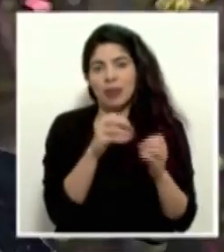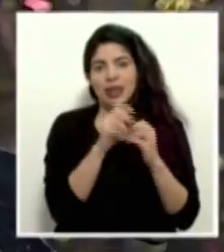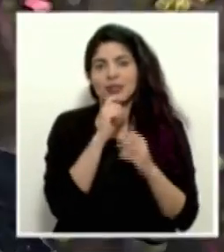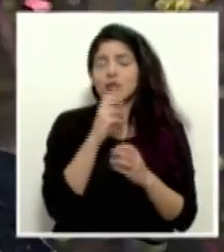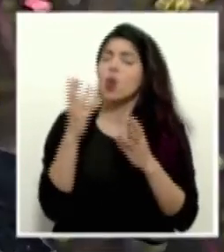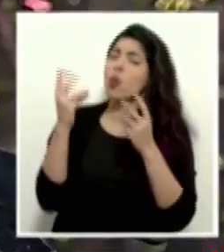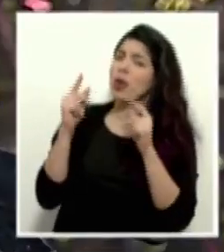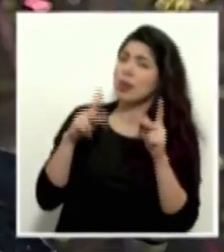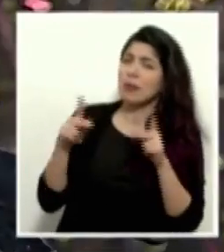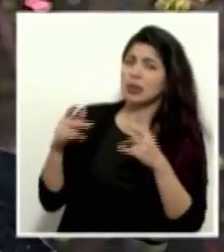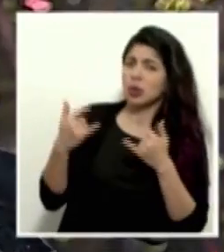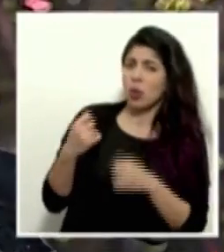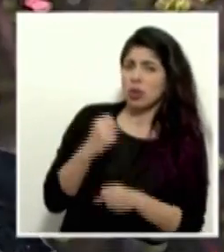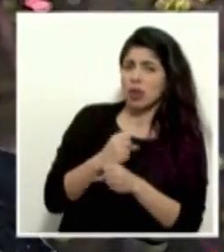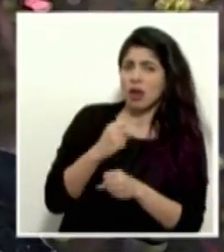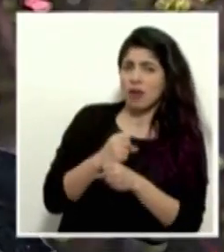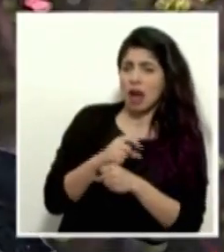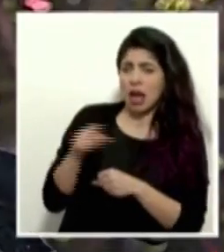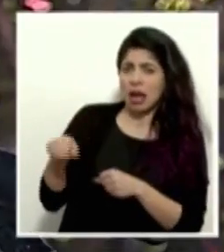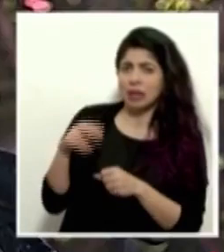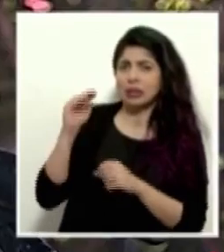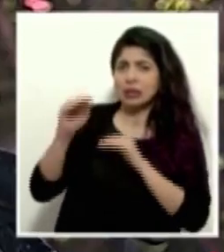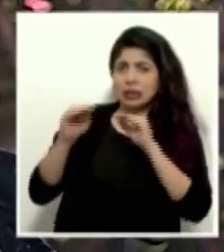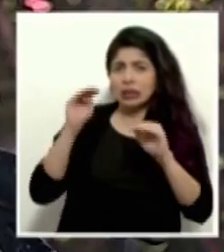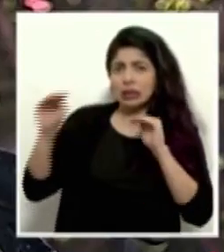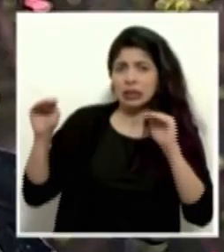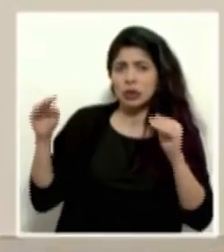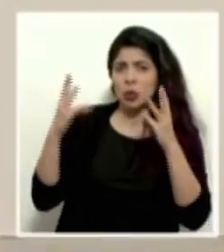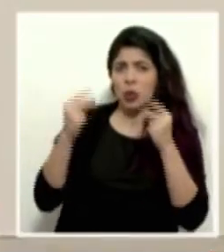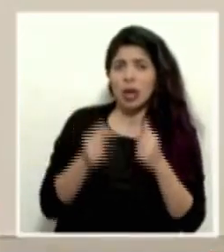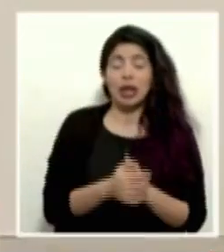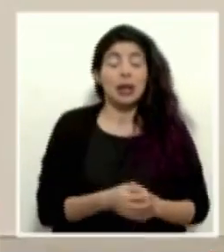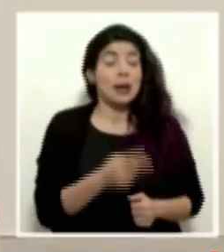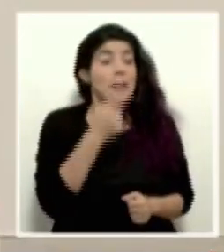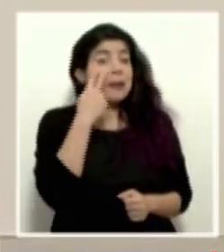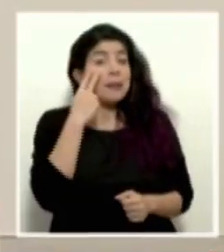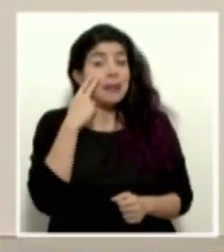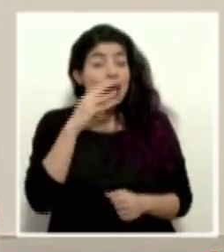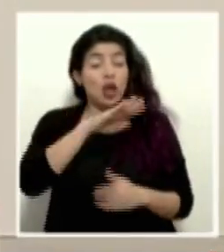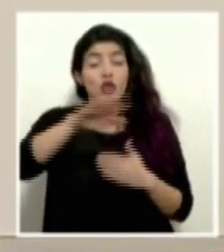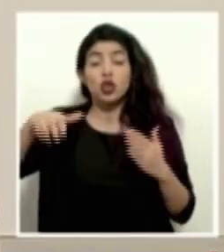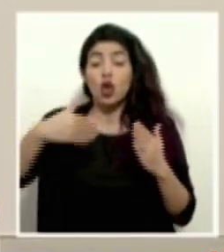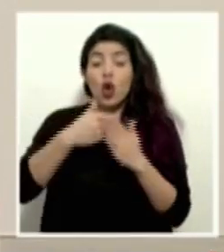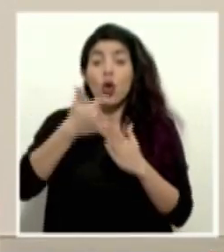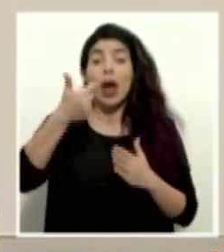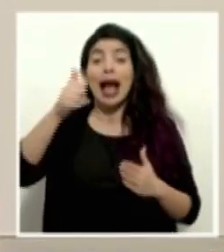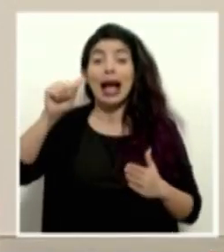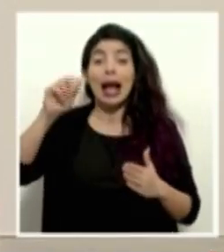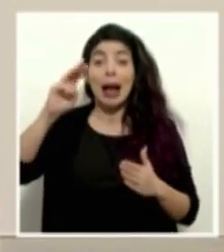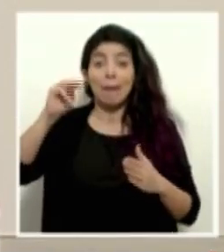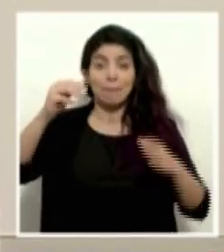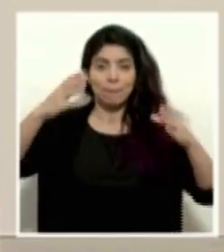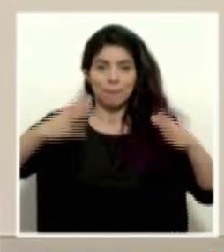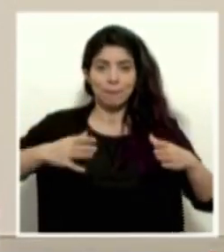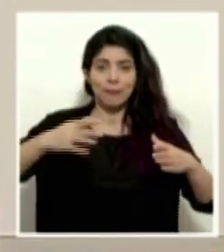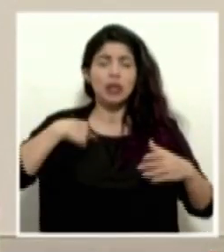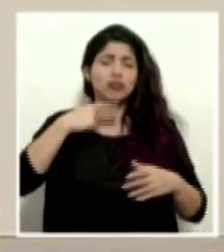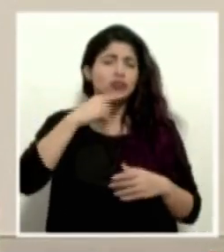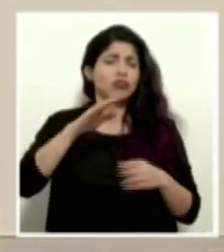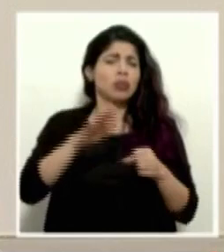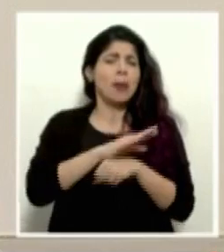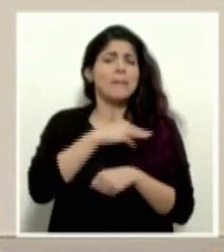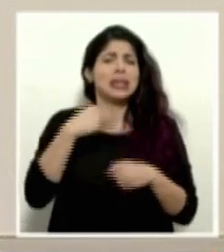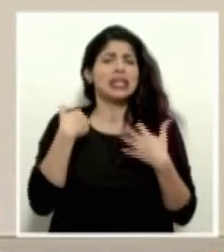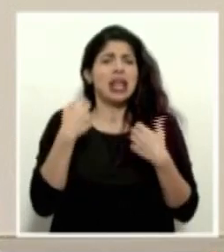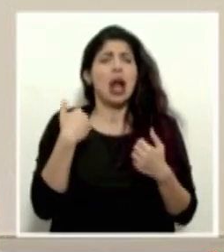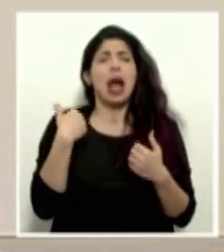posible. ¿Y cuántas personas están trabajando en esto, en estas notificaciones? Vea, en todo lo que en la gran área metropolitana, o sea, yo le puedo decir que todo el Ministerio de Salud tiene